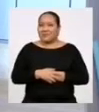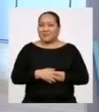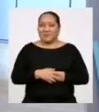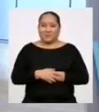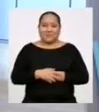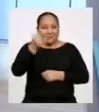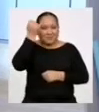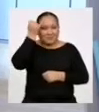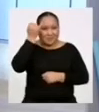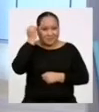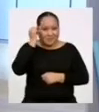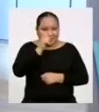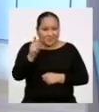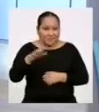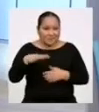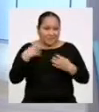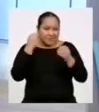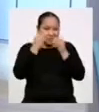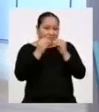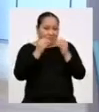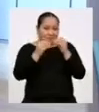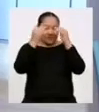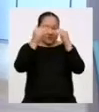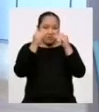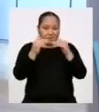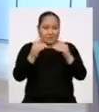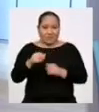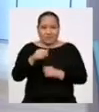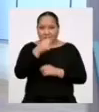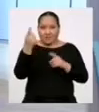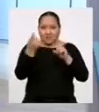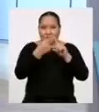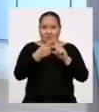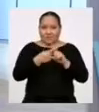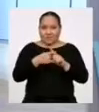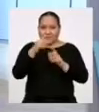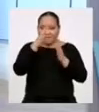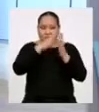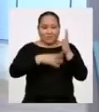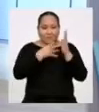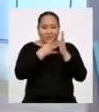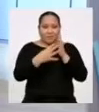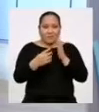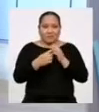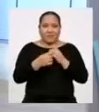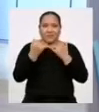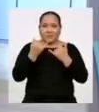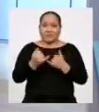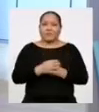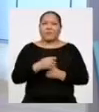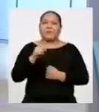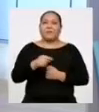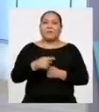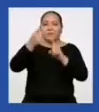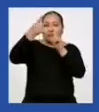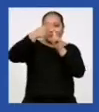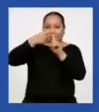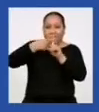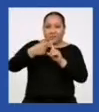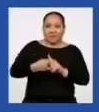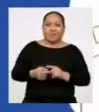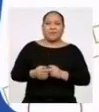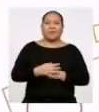Imagino que pudieron resolver las otras multiplicaciones en sus tablas de frecuencia. Ahora toca sumarlas.